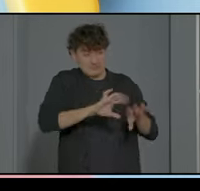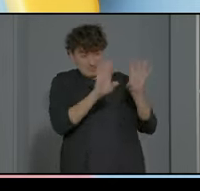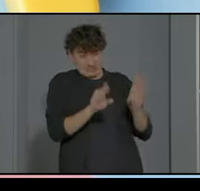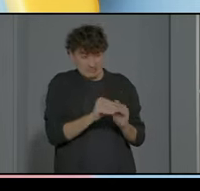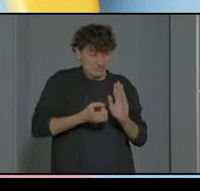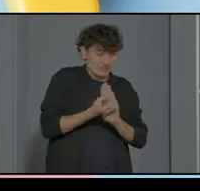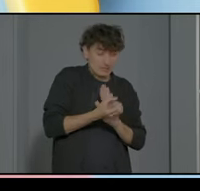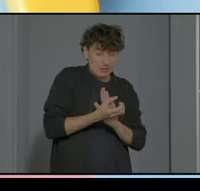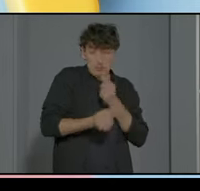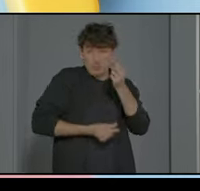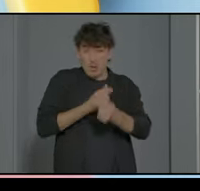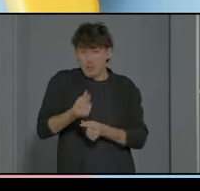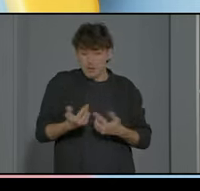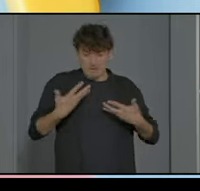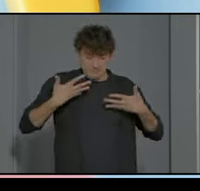que lo vayan interiorizando